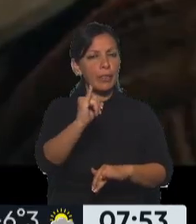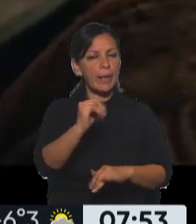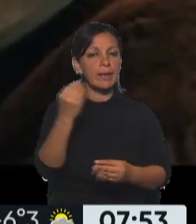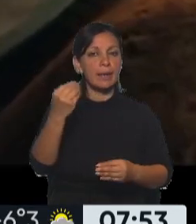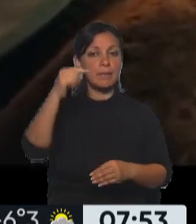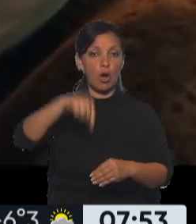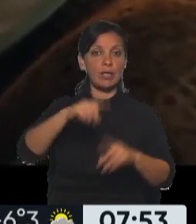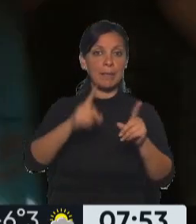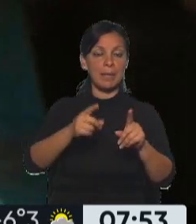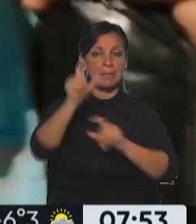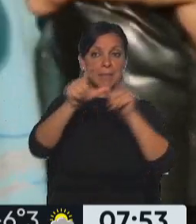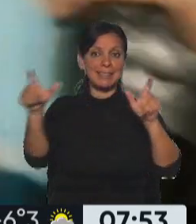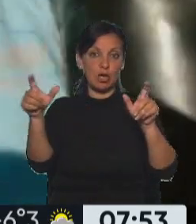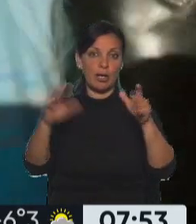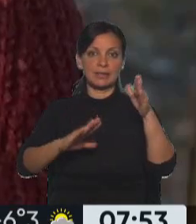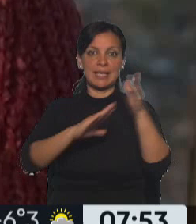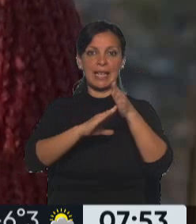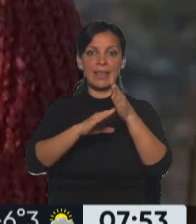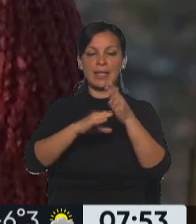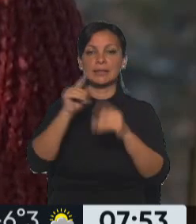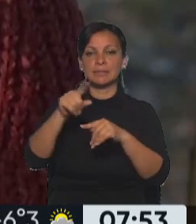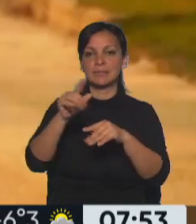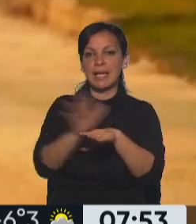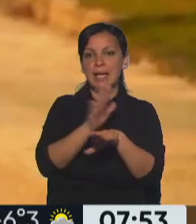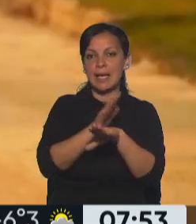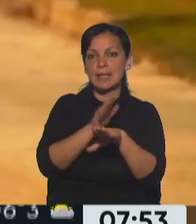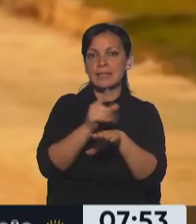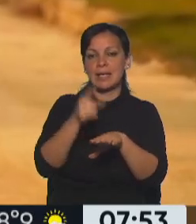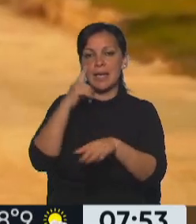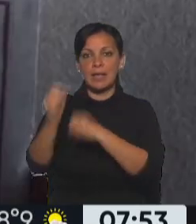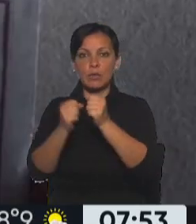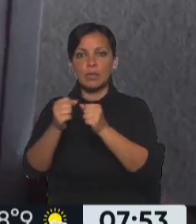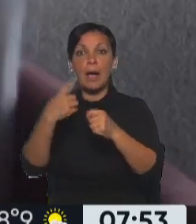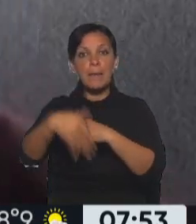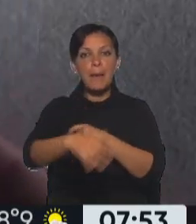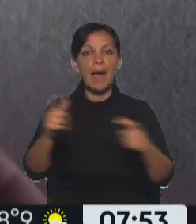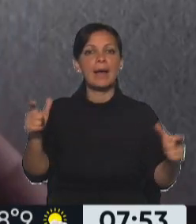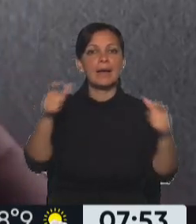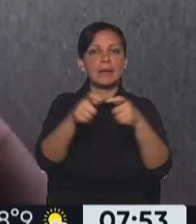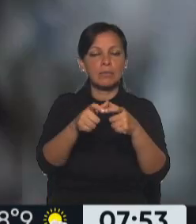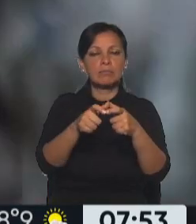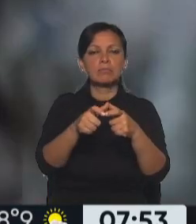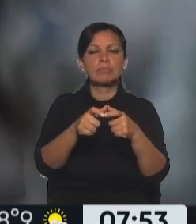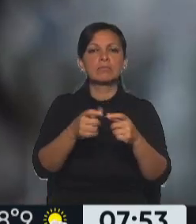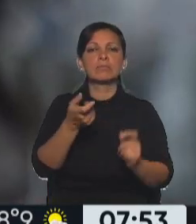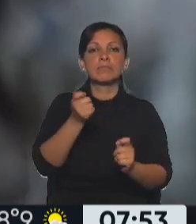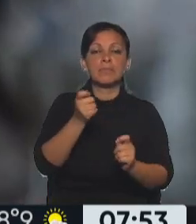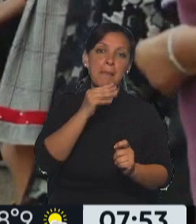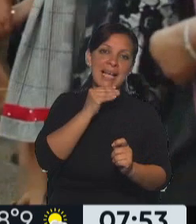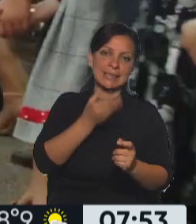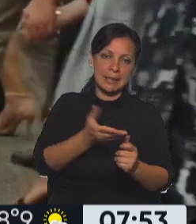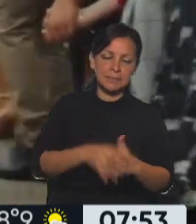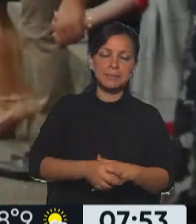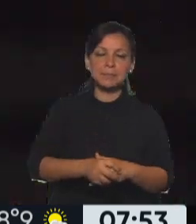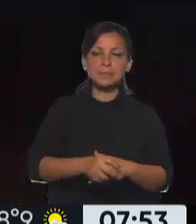personalidades de la industria de cine se van a estar reuniendo con el candidato presidencial de Unión por Todos, hablamos de Sergio Massa,